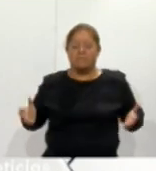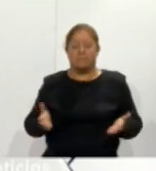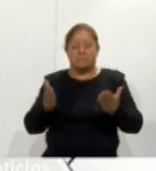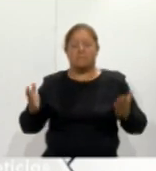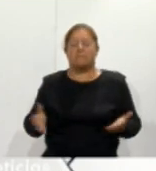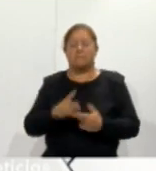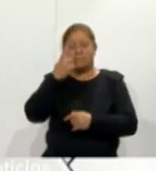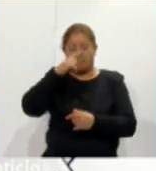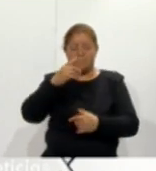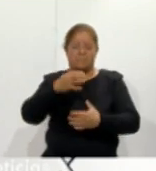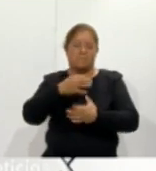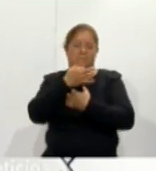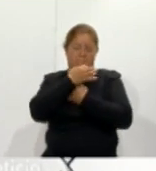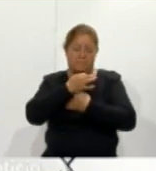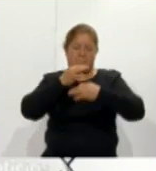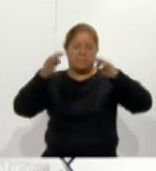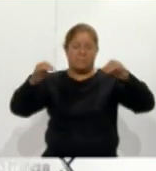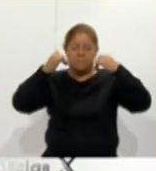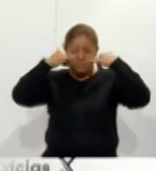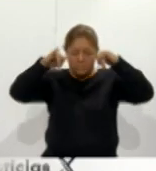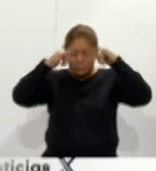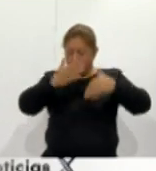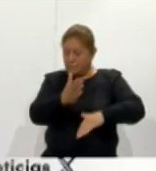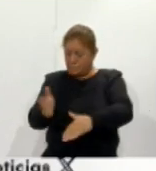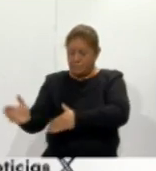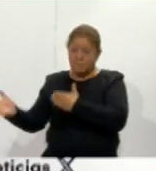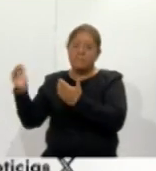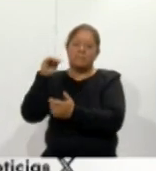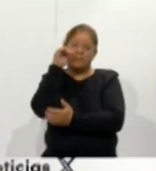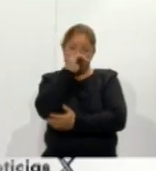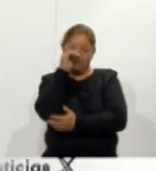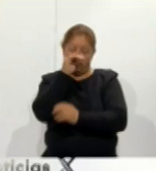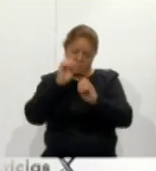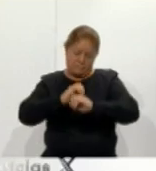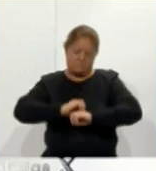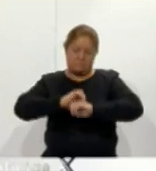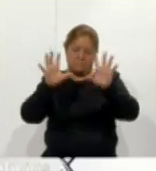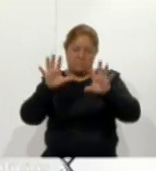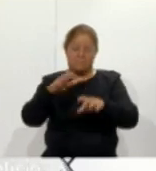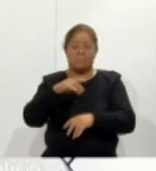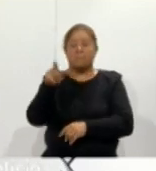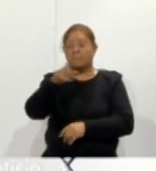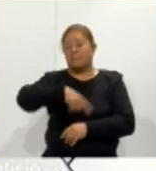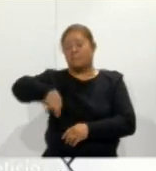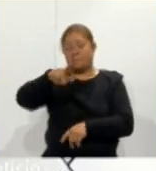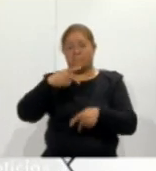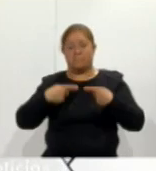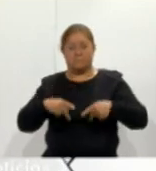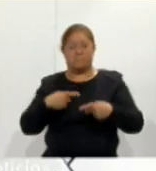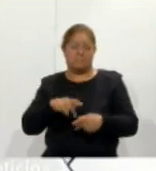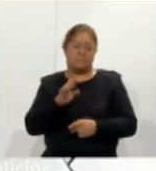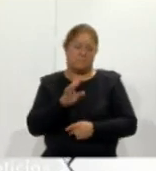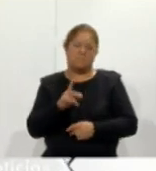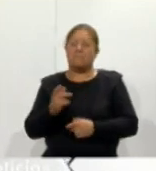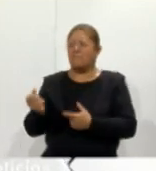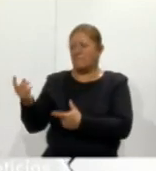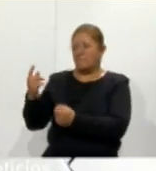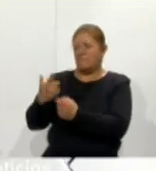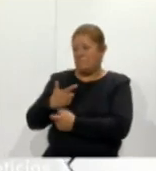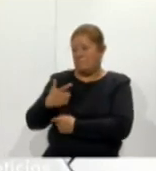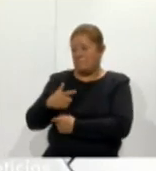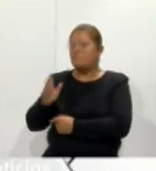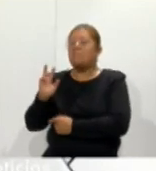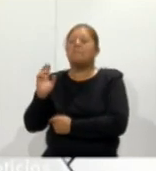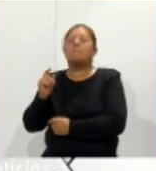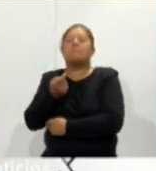tauromaquia para llevarla por supuesto de manera gratuita a todos los aficionados y no aficionados y que se vayan acercando y que